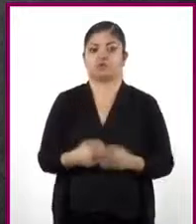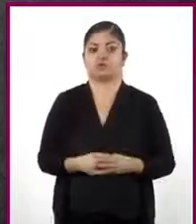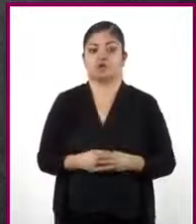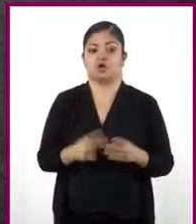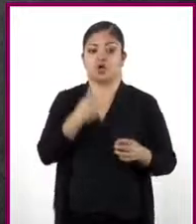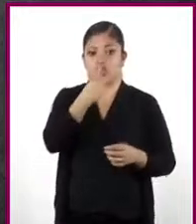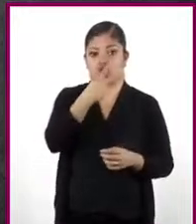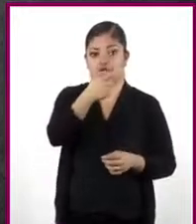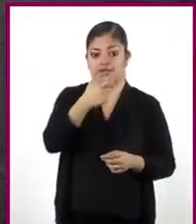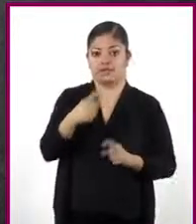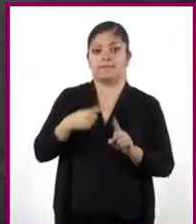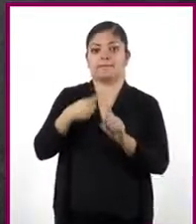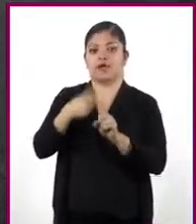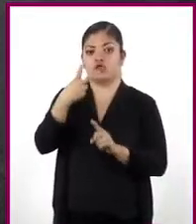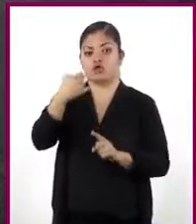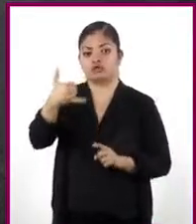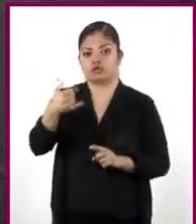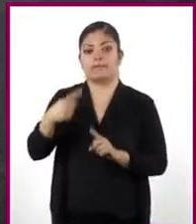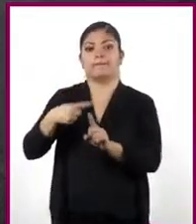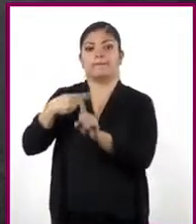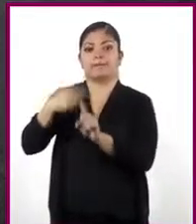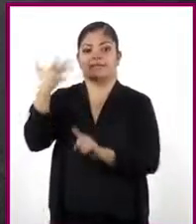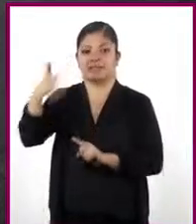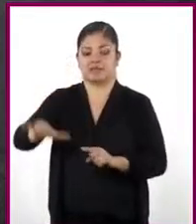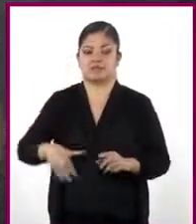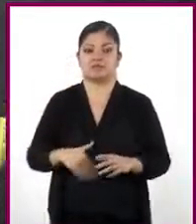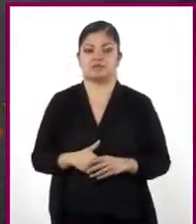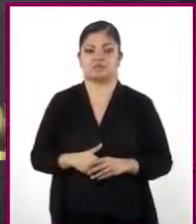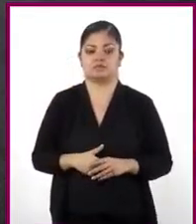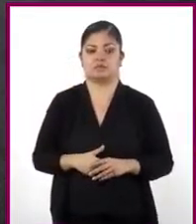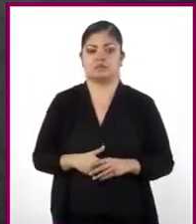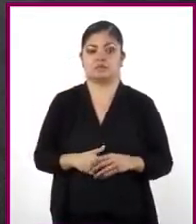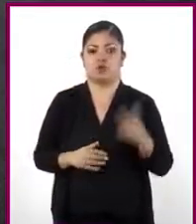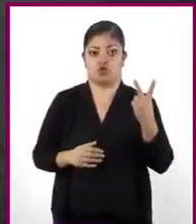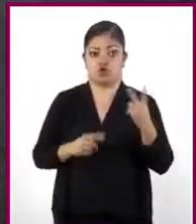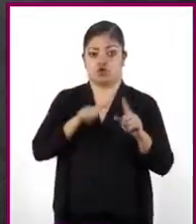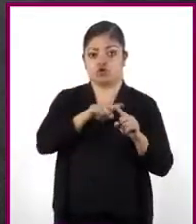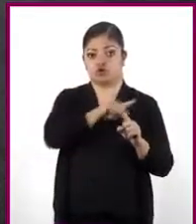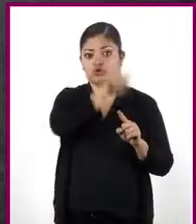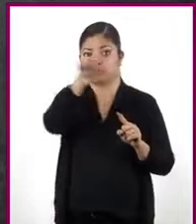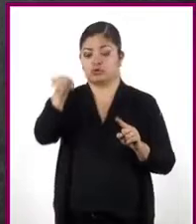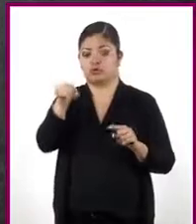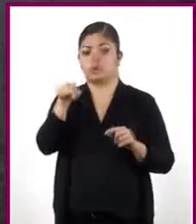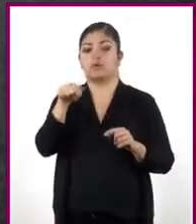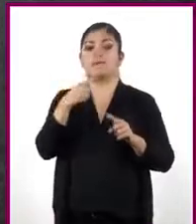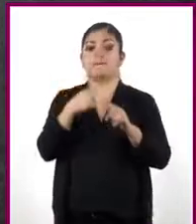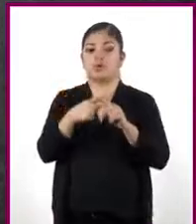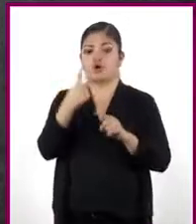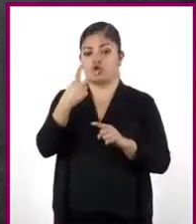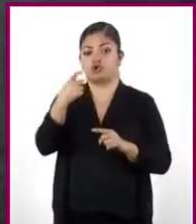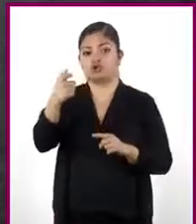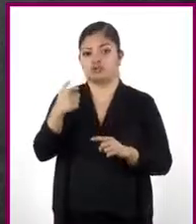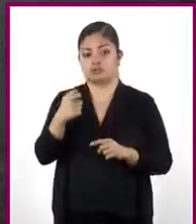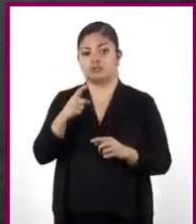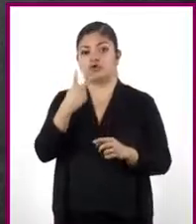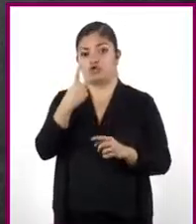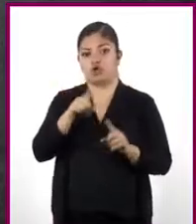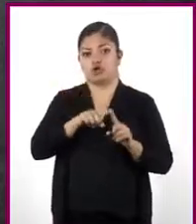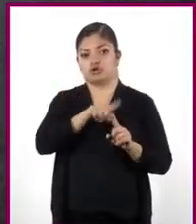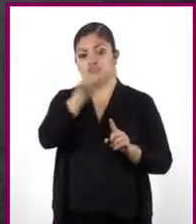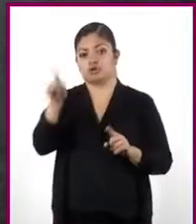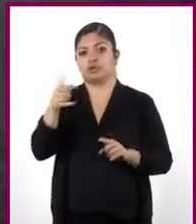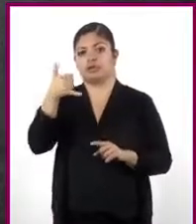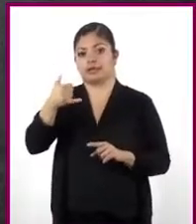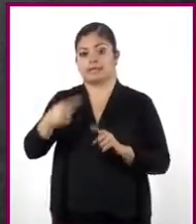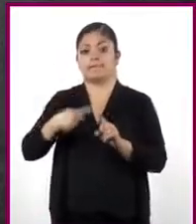2X más 2Y más 10. Y 2 que multiplica a X más 2 más 2 que multiplica a Y